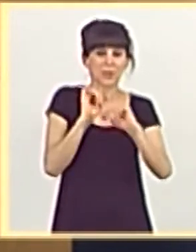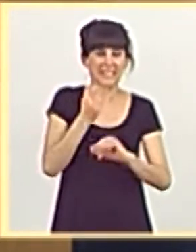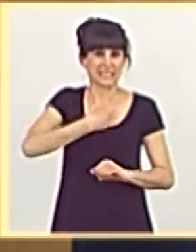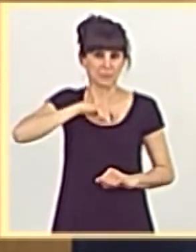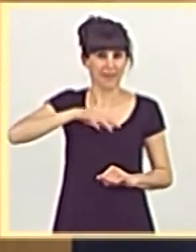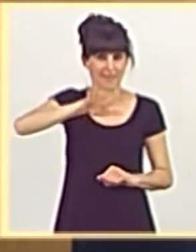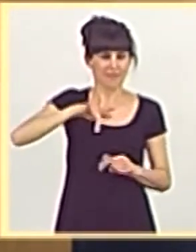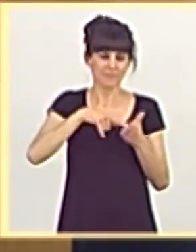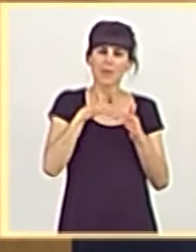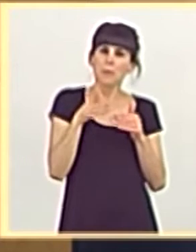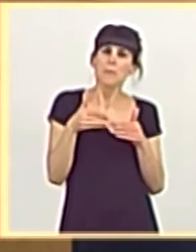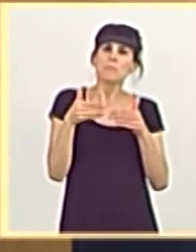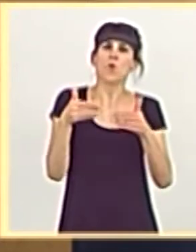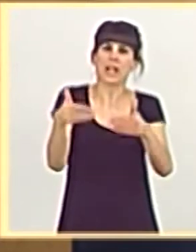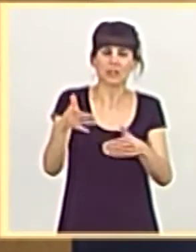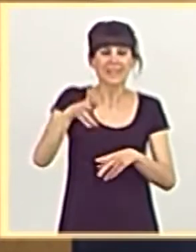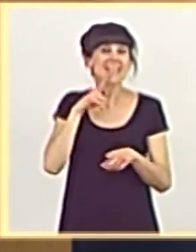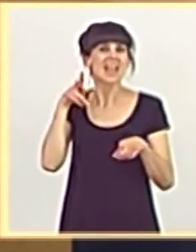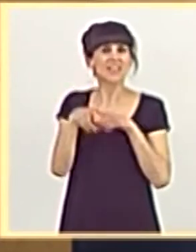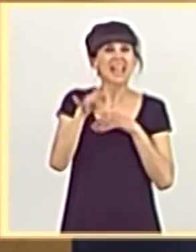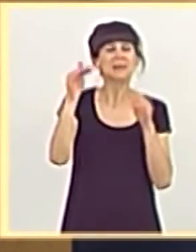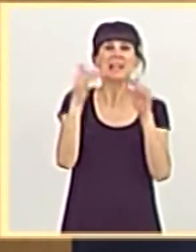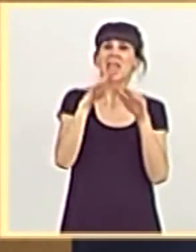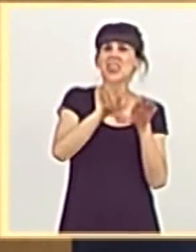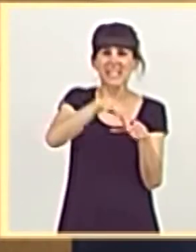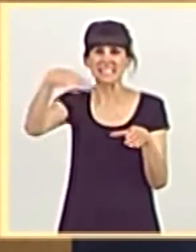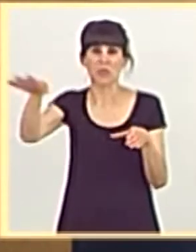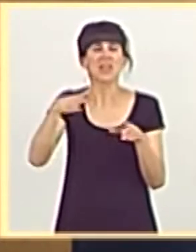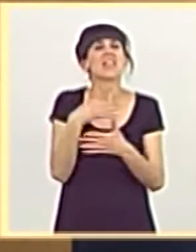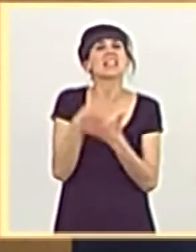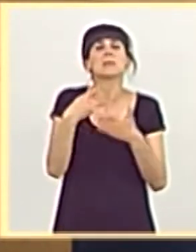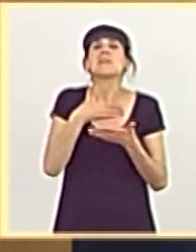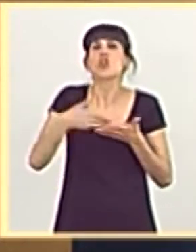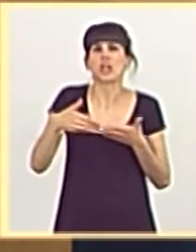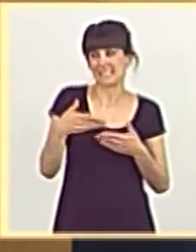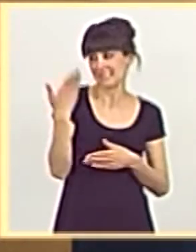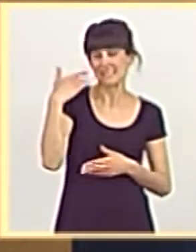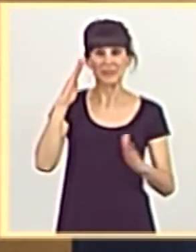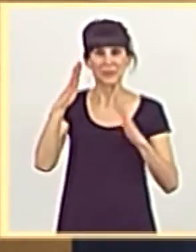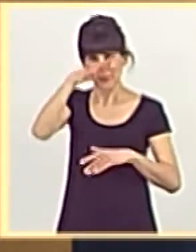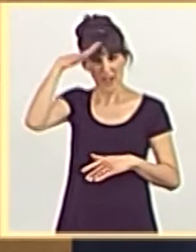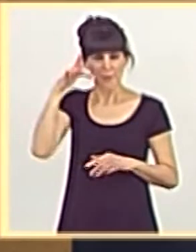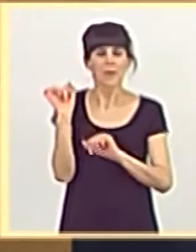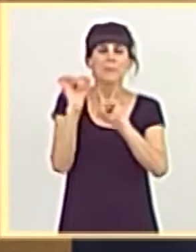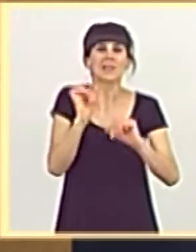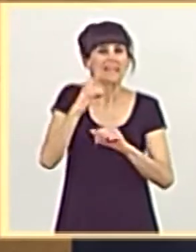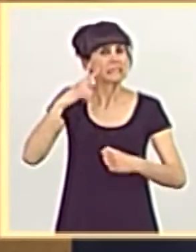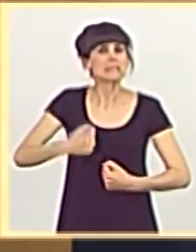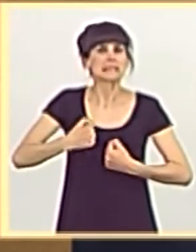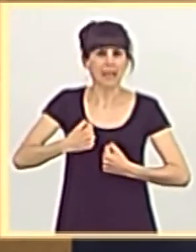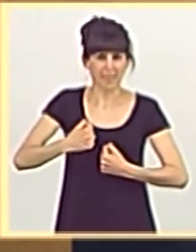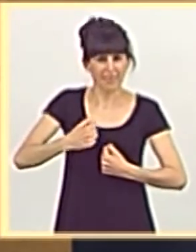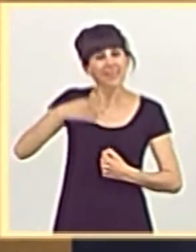moratorias, evitar desahucios. 16.000 millones en el verano pasado para proteger la sanidad de los españoles.